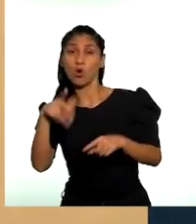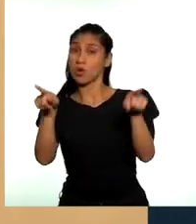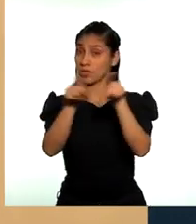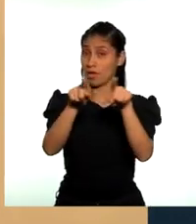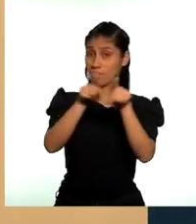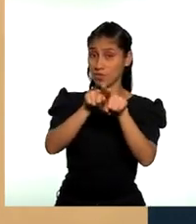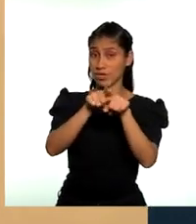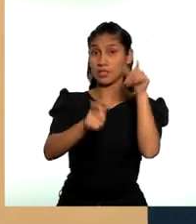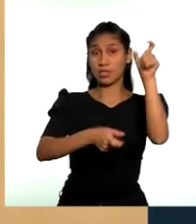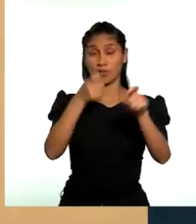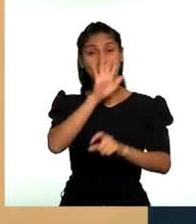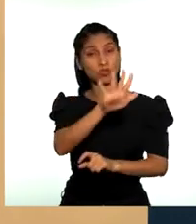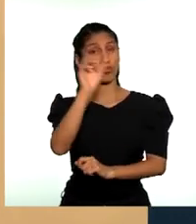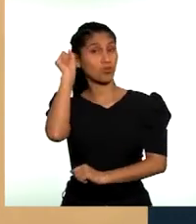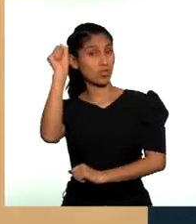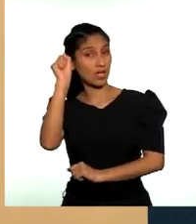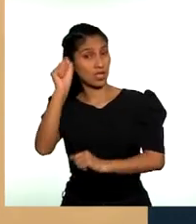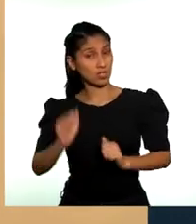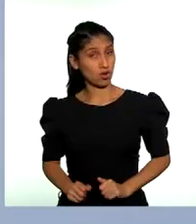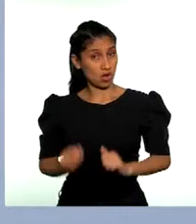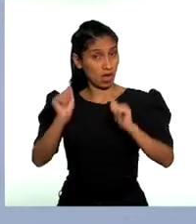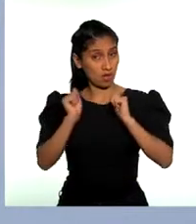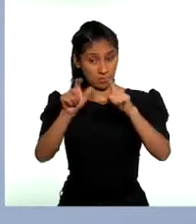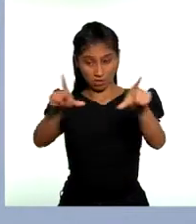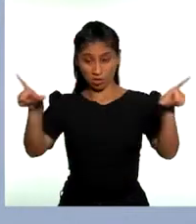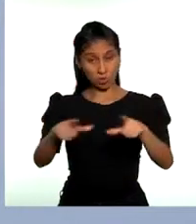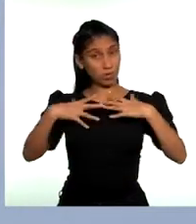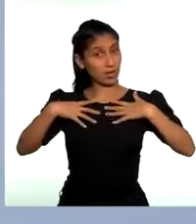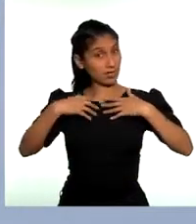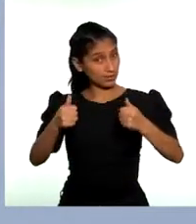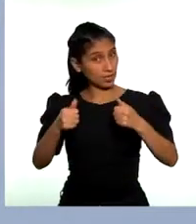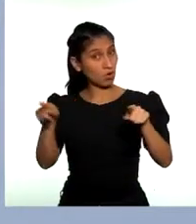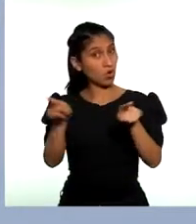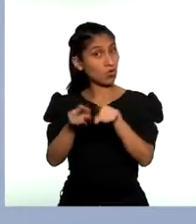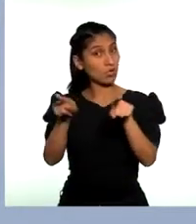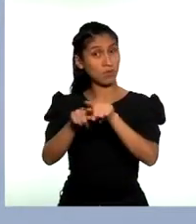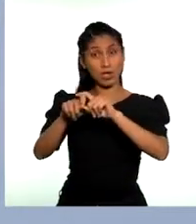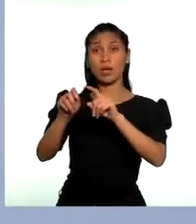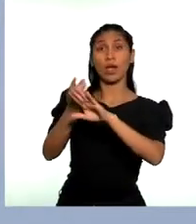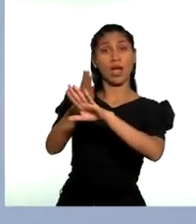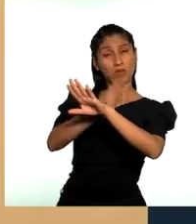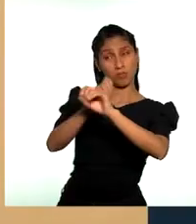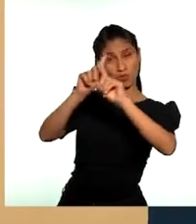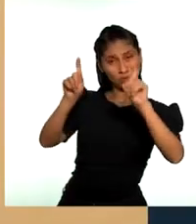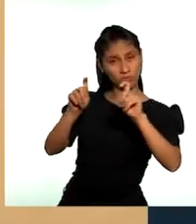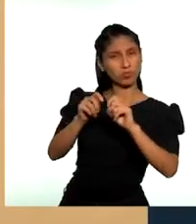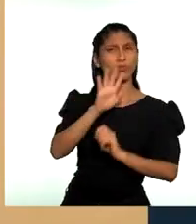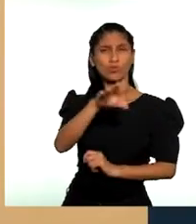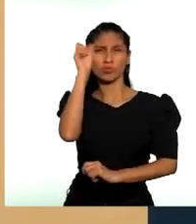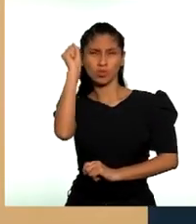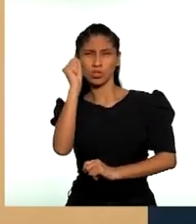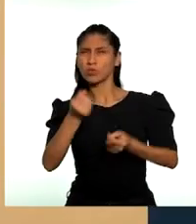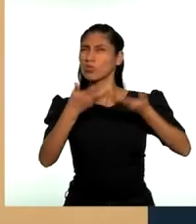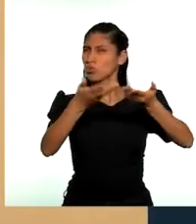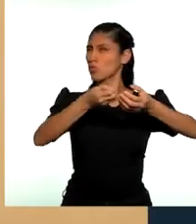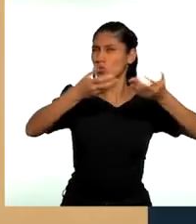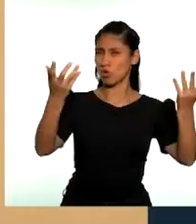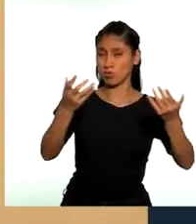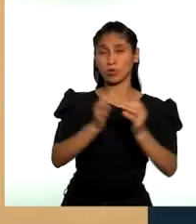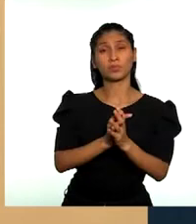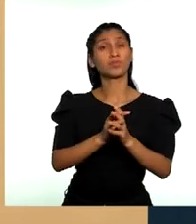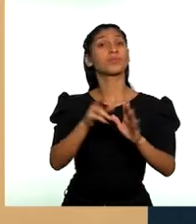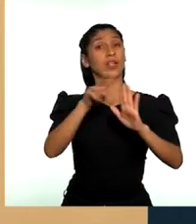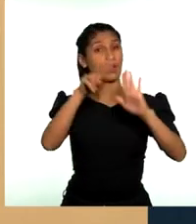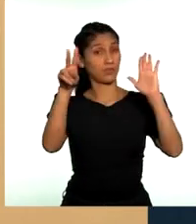sano o a la consulta previa. ¿Cómo se garantizan estos derechos? La normativa internacional